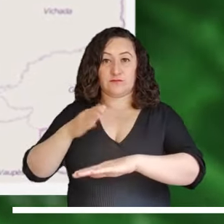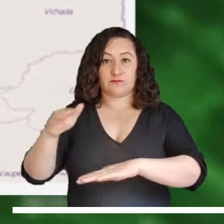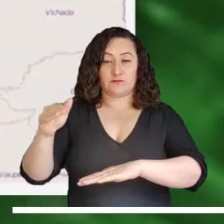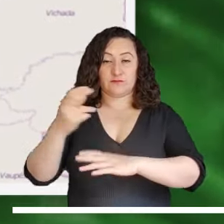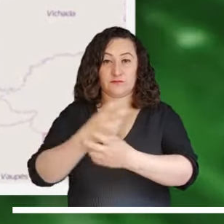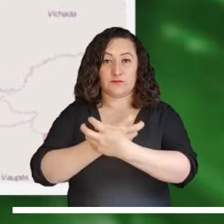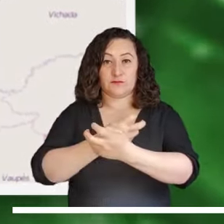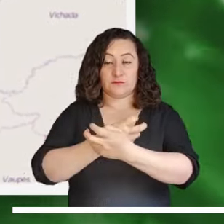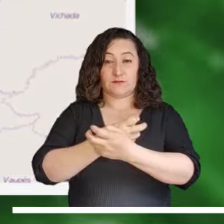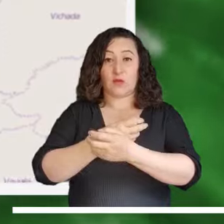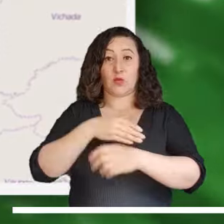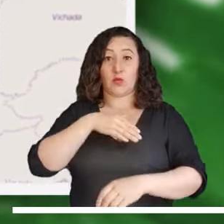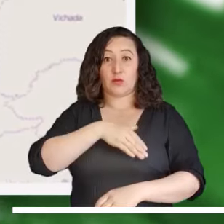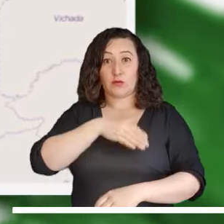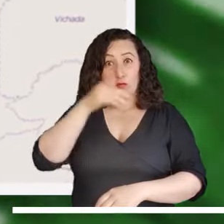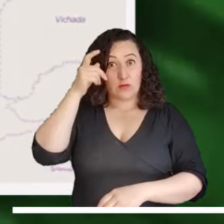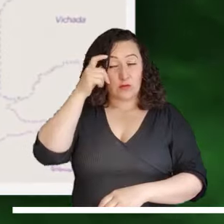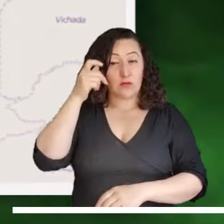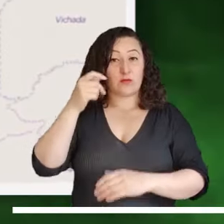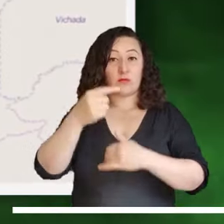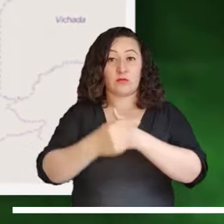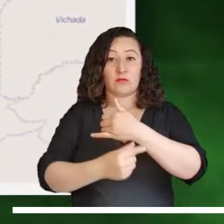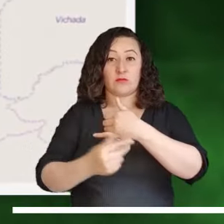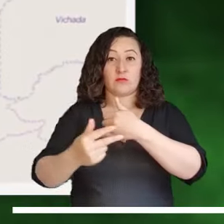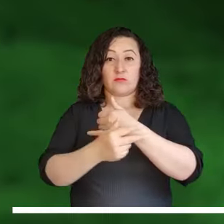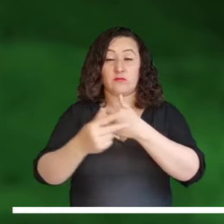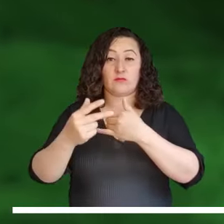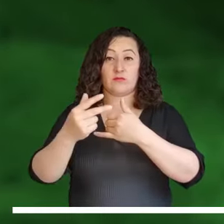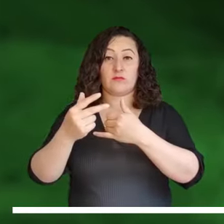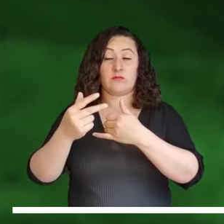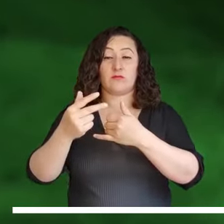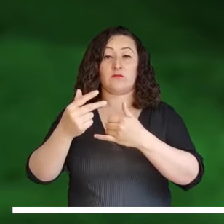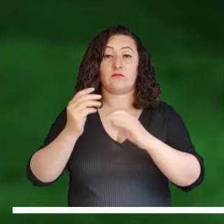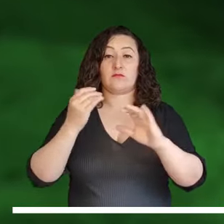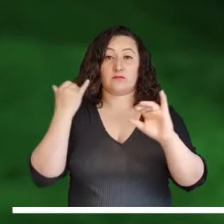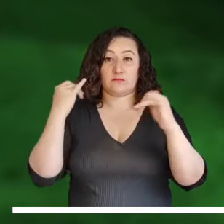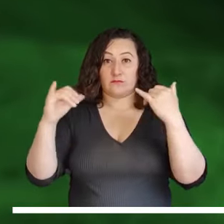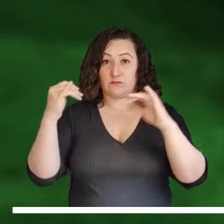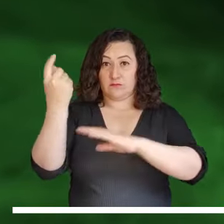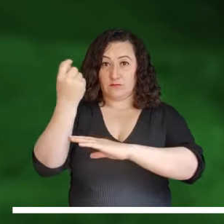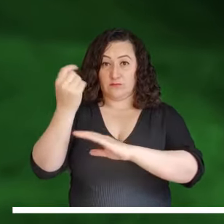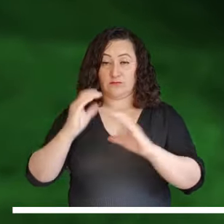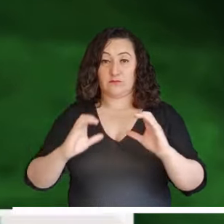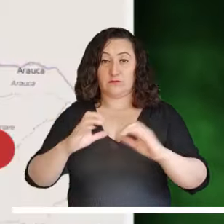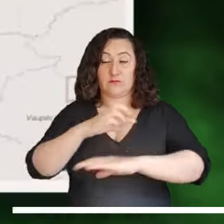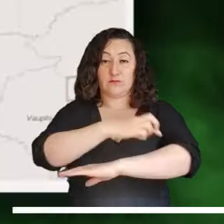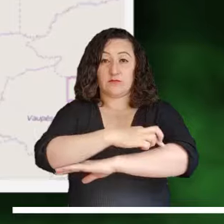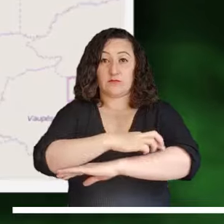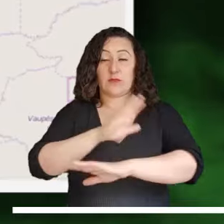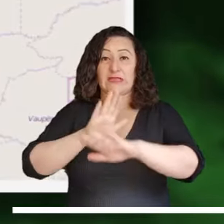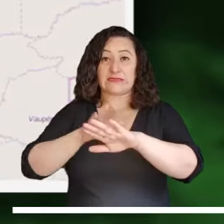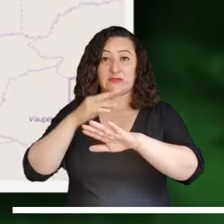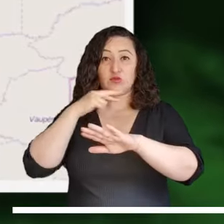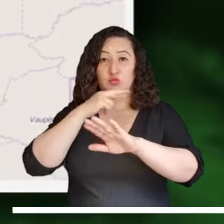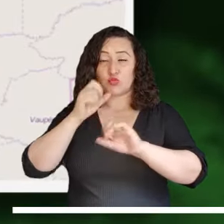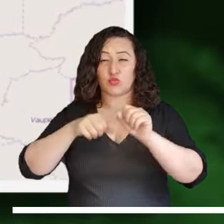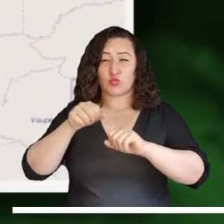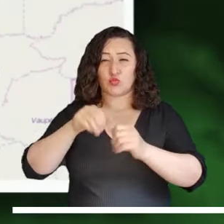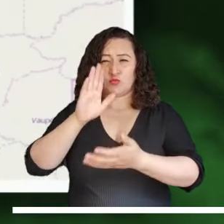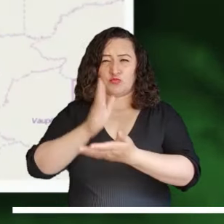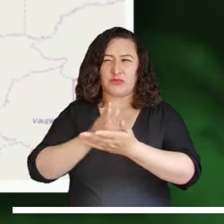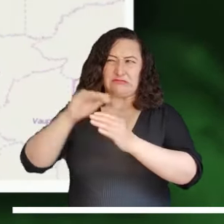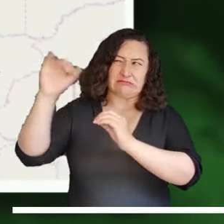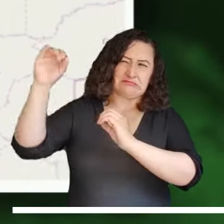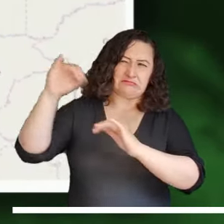Antioquia y Huila. En Bolívar, Córdoba, El Pacífico, Los Andes, Casanare, Meta, Arauca, Caquetá y Putumayo, se mantiene la